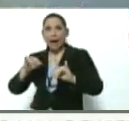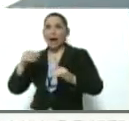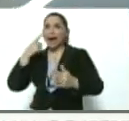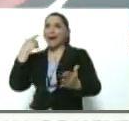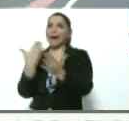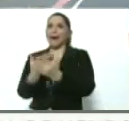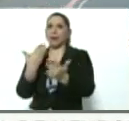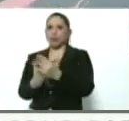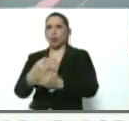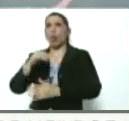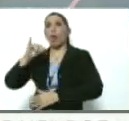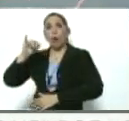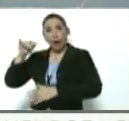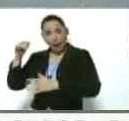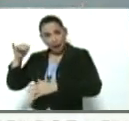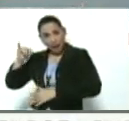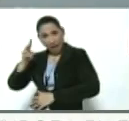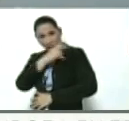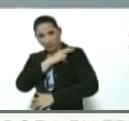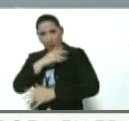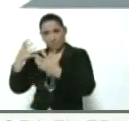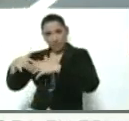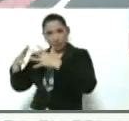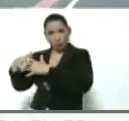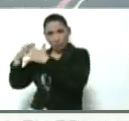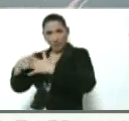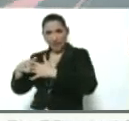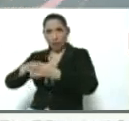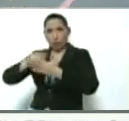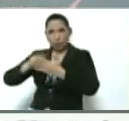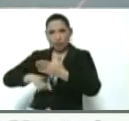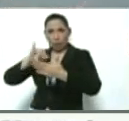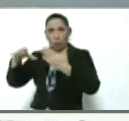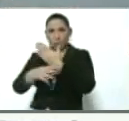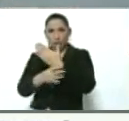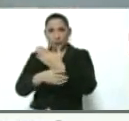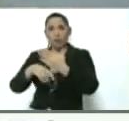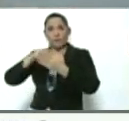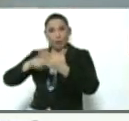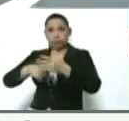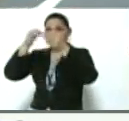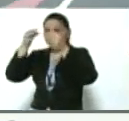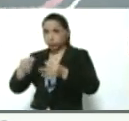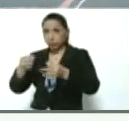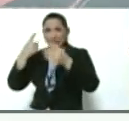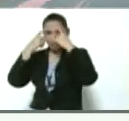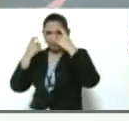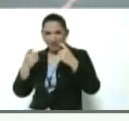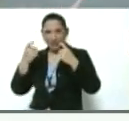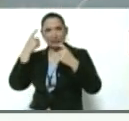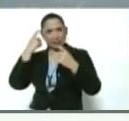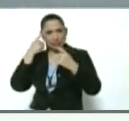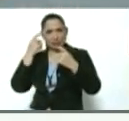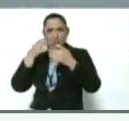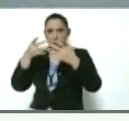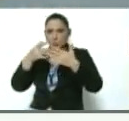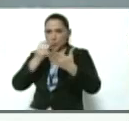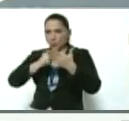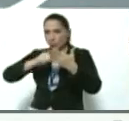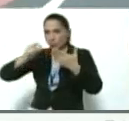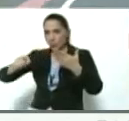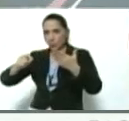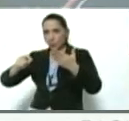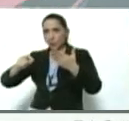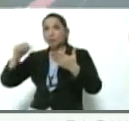fue contratado por Juan Guaidó? Sí. ¿Hay un contrato con la firma de Juan Guaidó debidamente certificado por expertos en caligrafía y en grafotecnia?